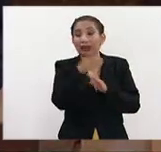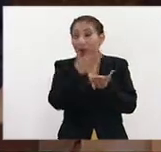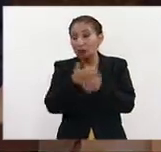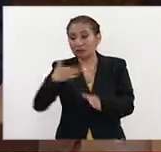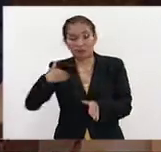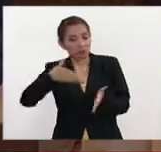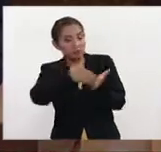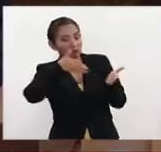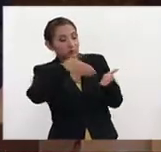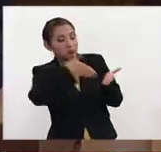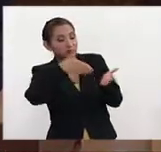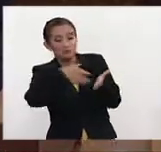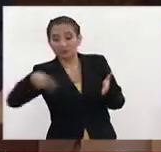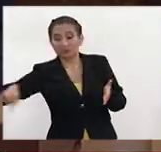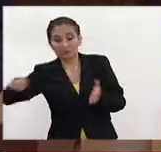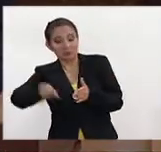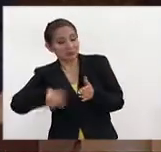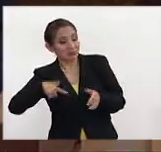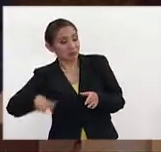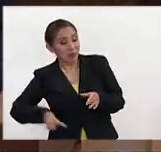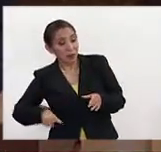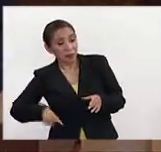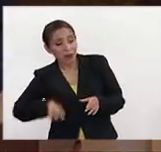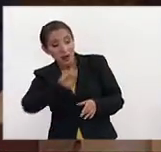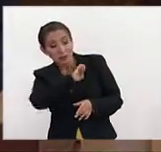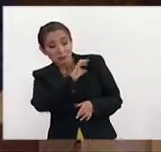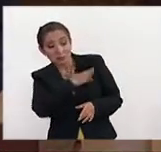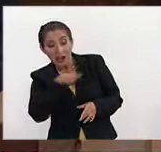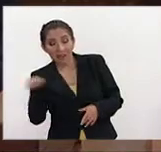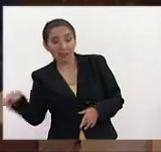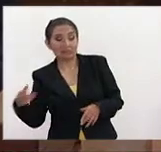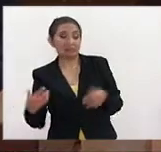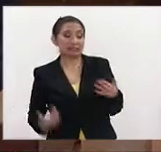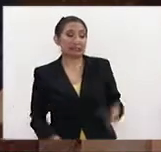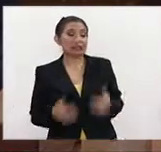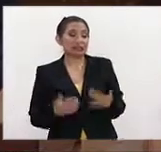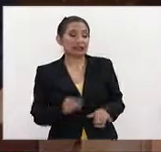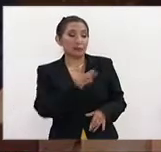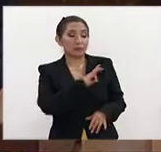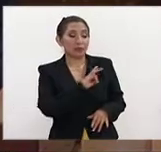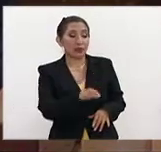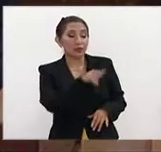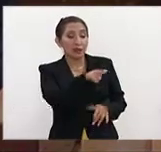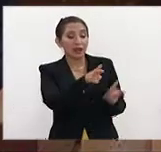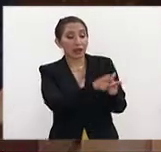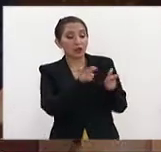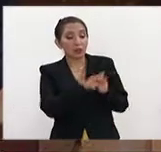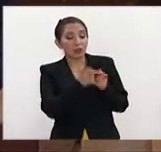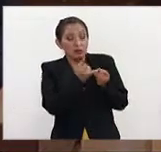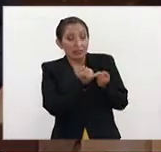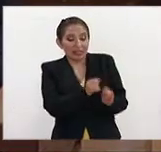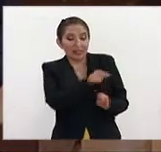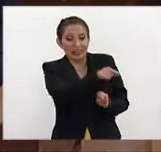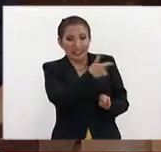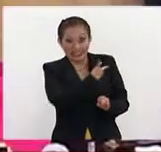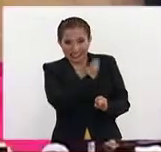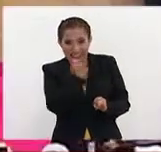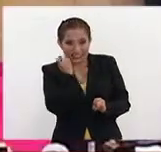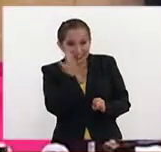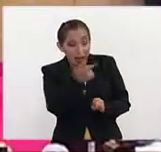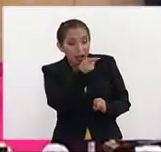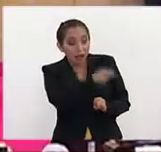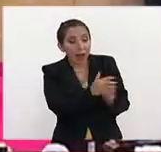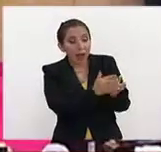y la percepción de represión creciente por parte del Estado Central podrían catapultar a los partidos independentistas a una